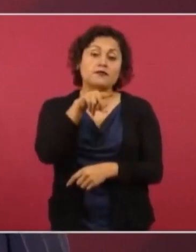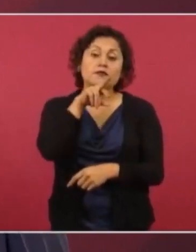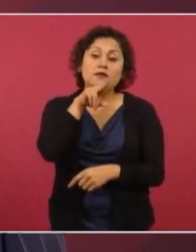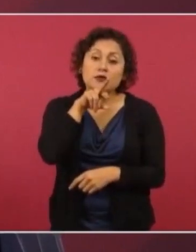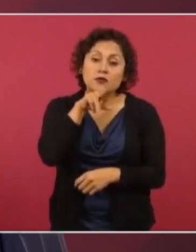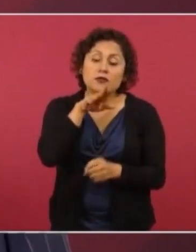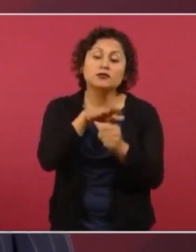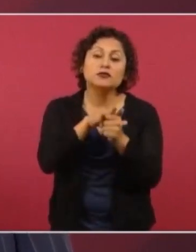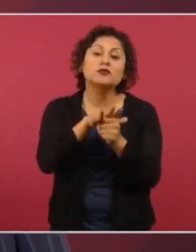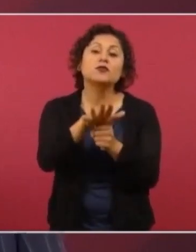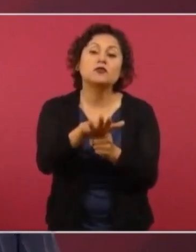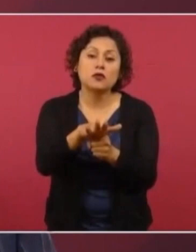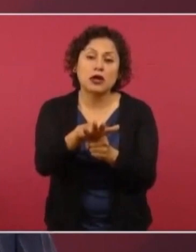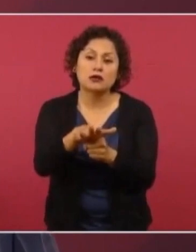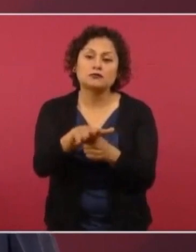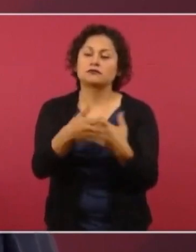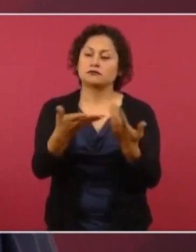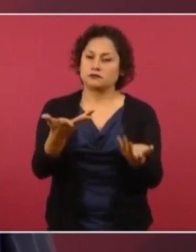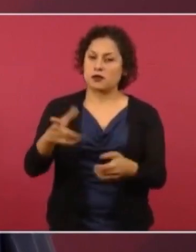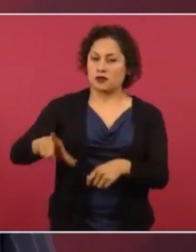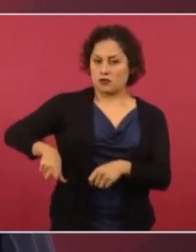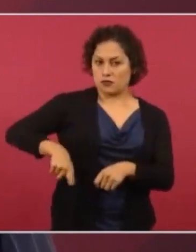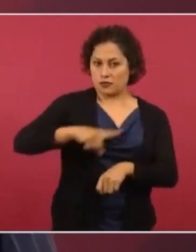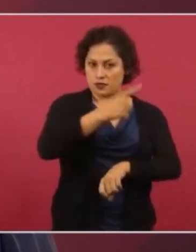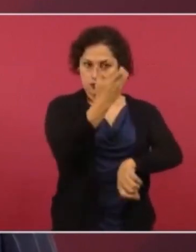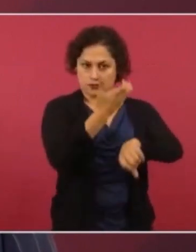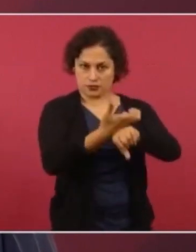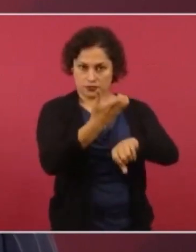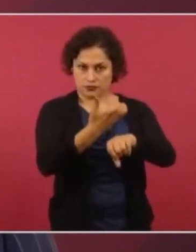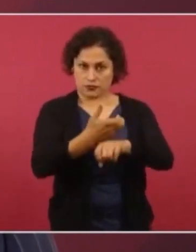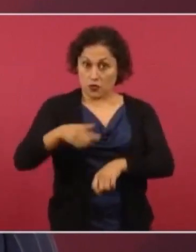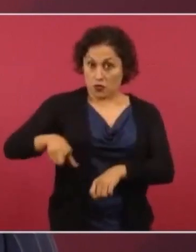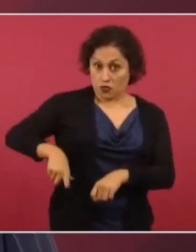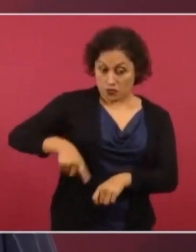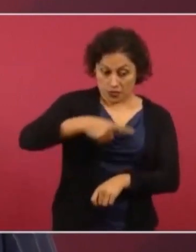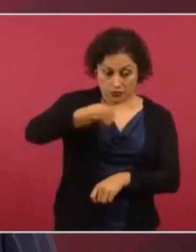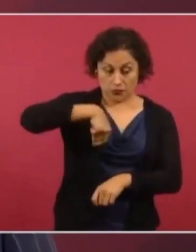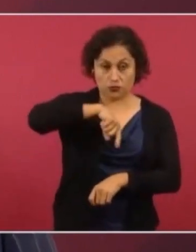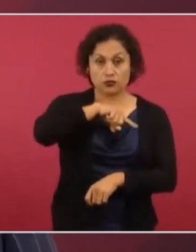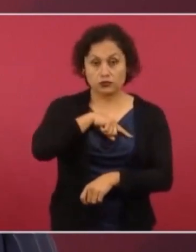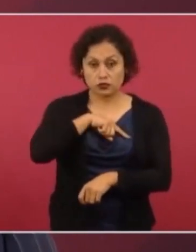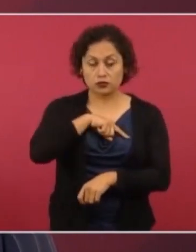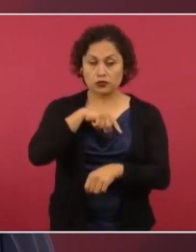tanto del gobierno de Estados Unidos como la nuestra, porque está de por medio la vida